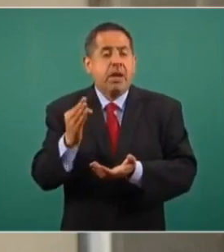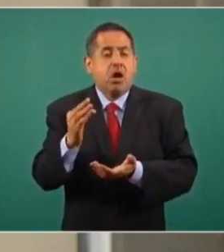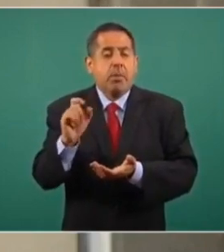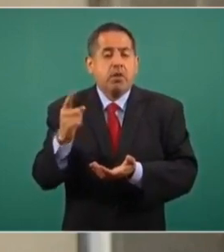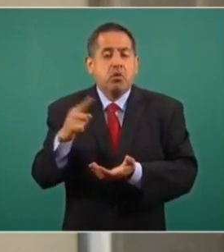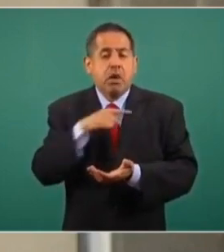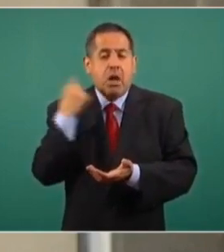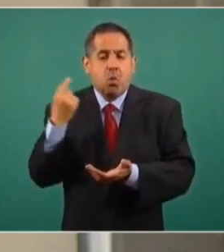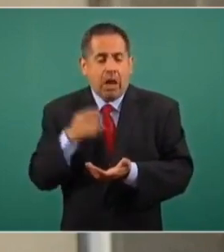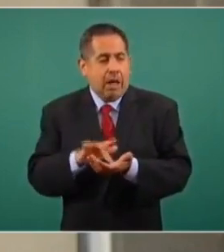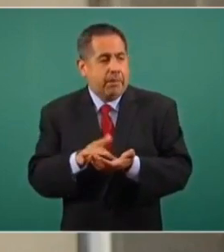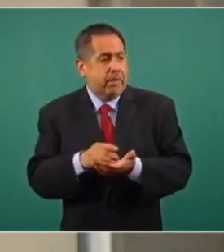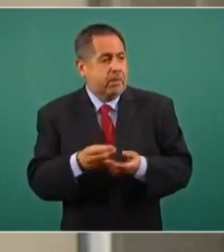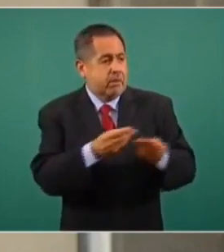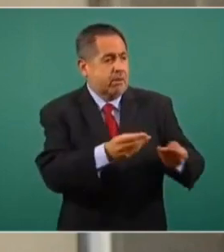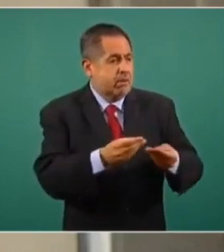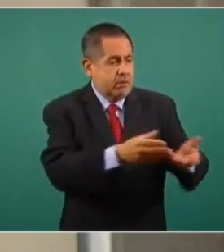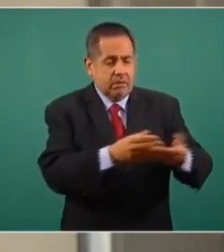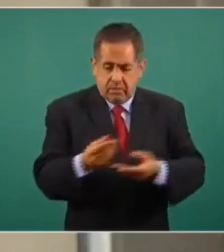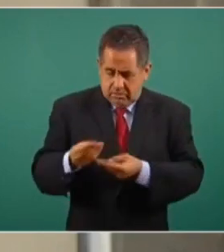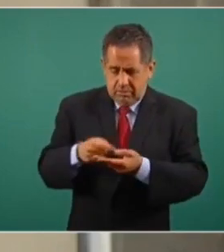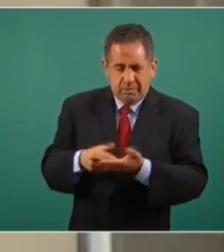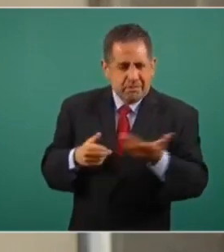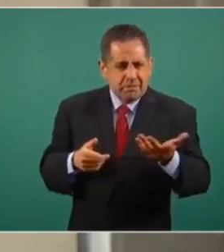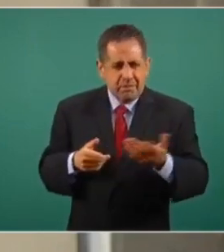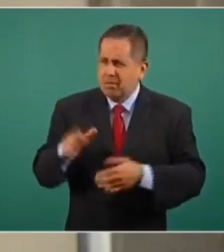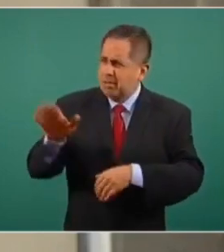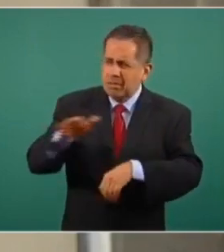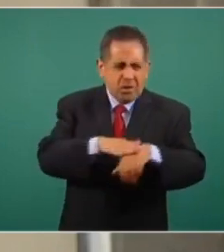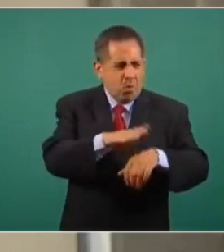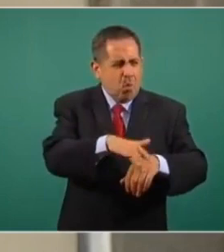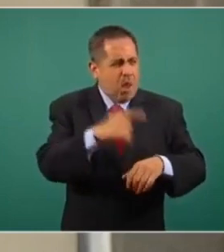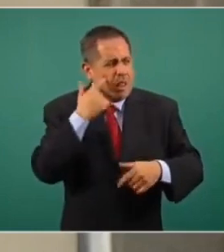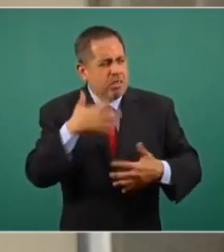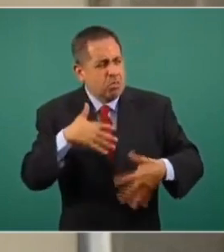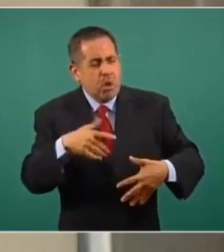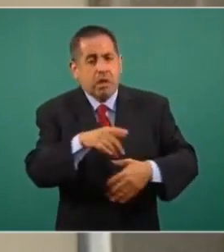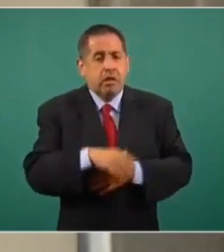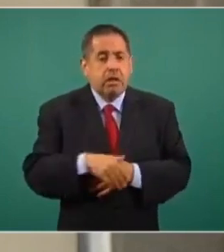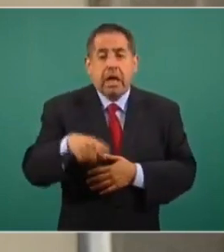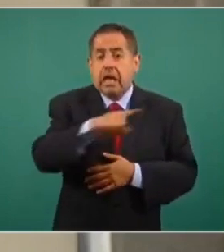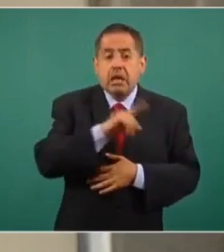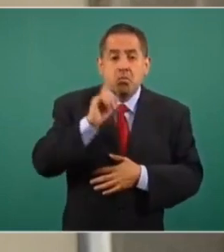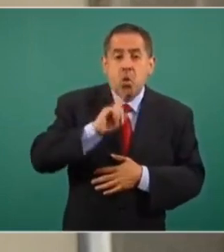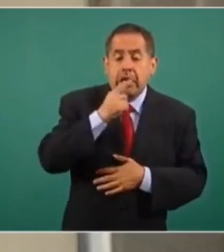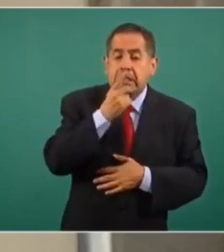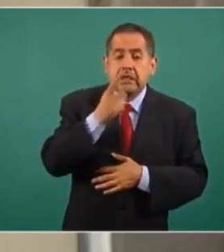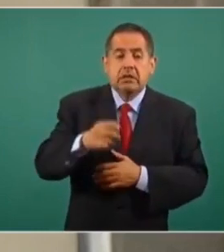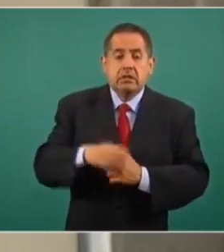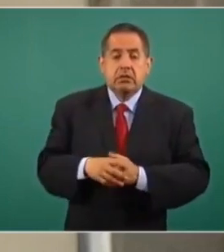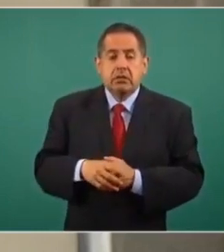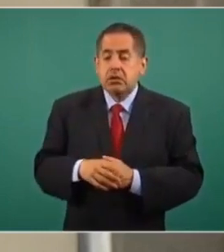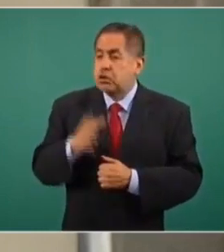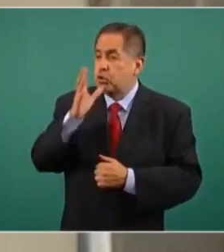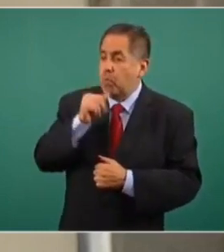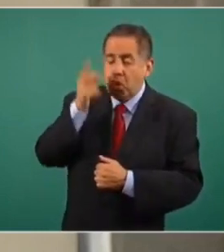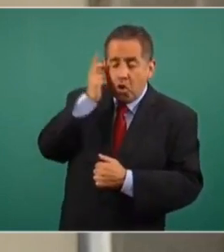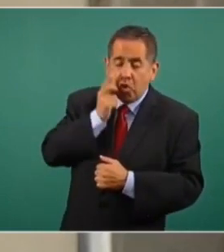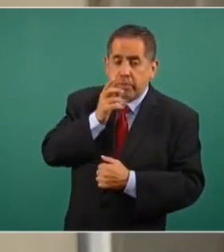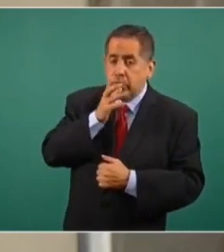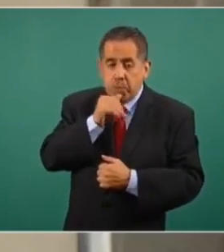y al momento de preguntarles a las señoras qué es lo que te duele, ellas decían, no puedo dormir,